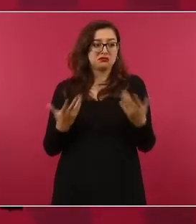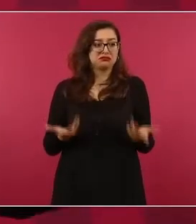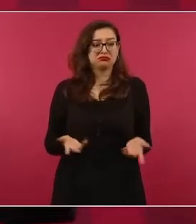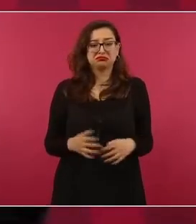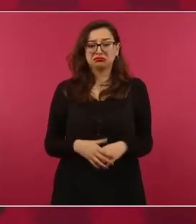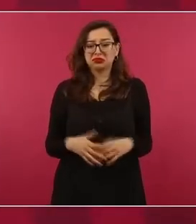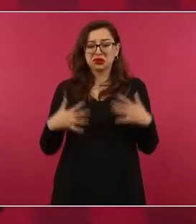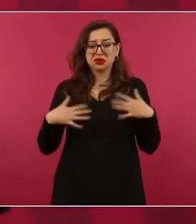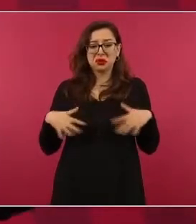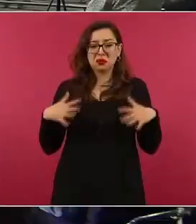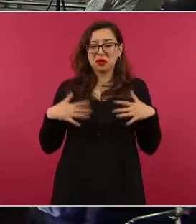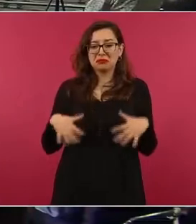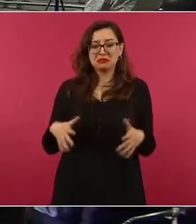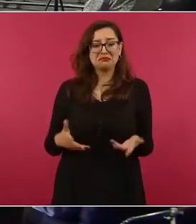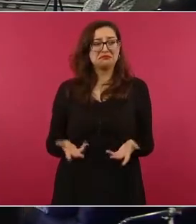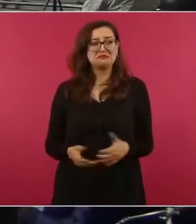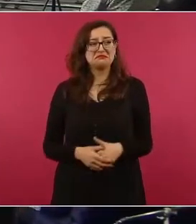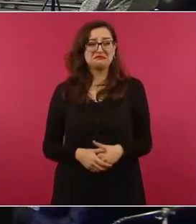pues ya no voy